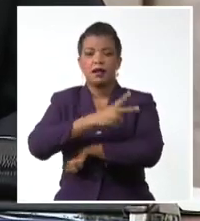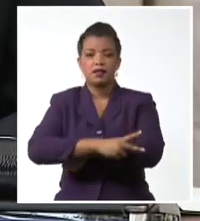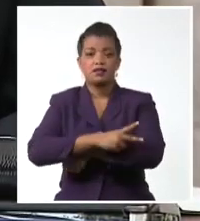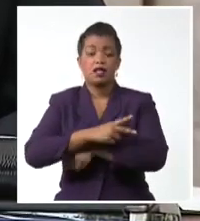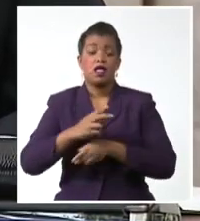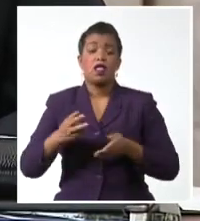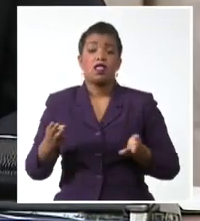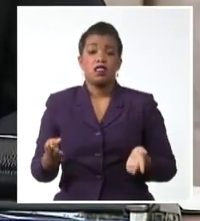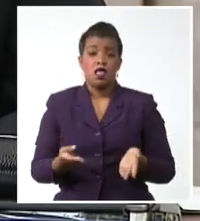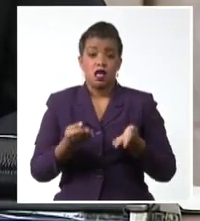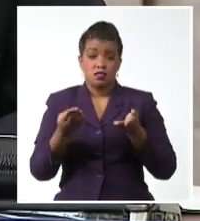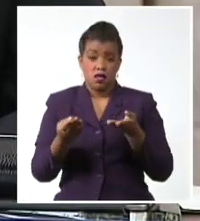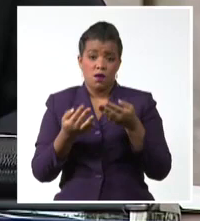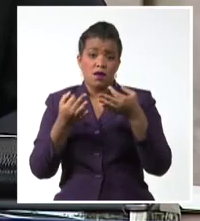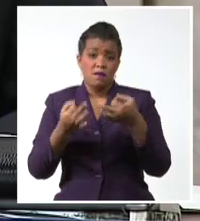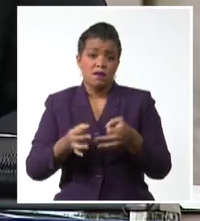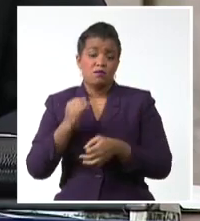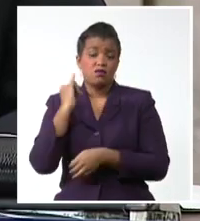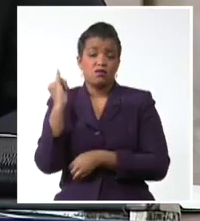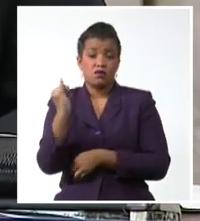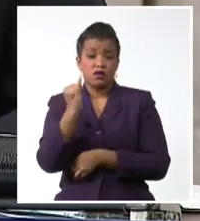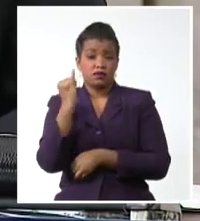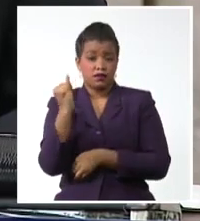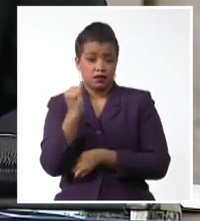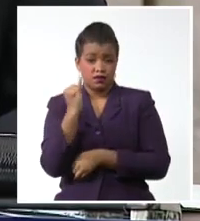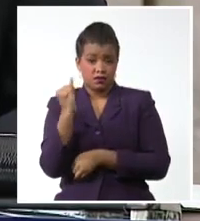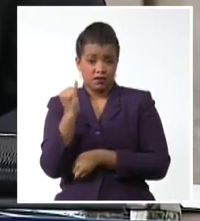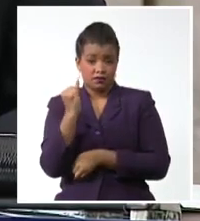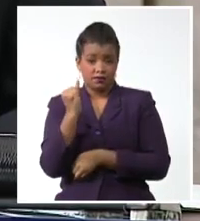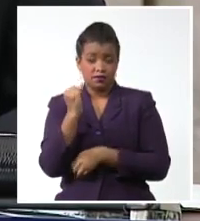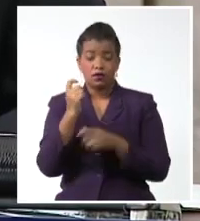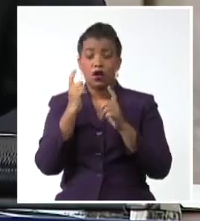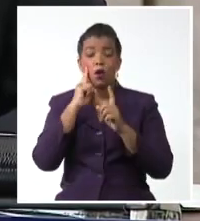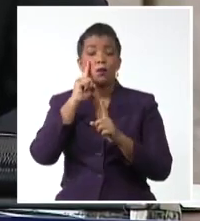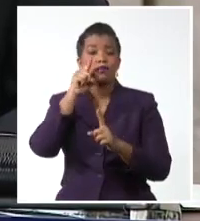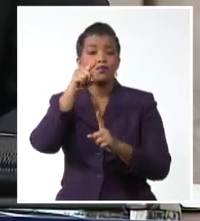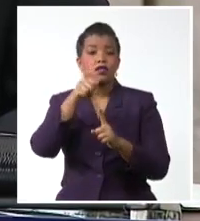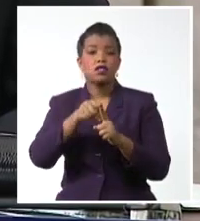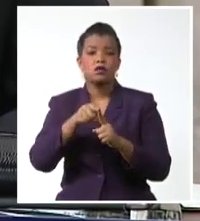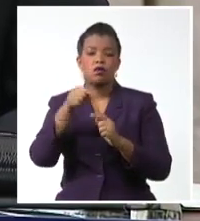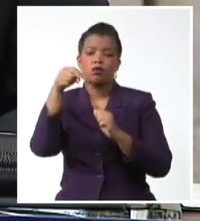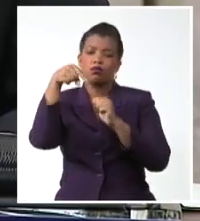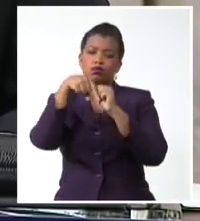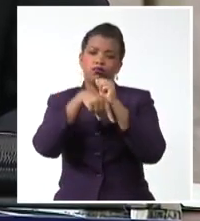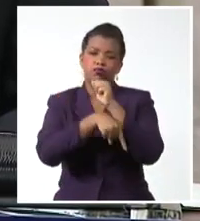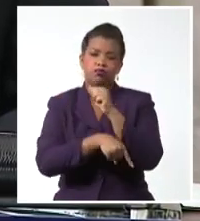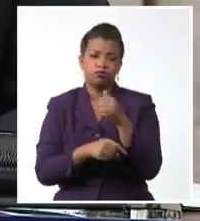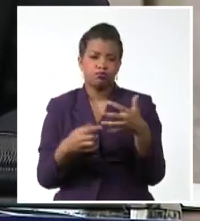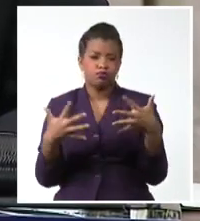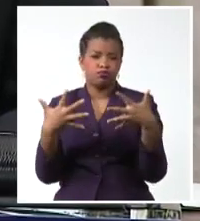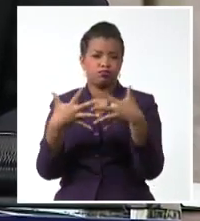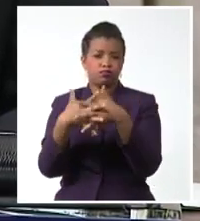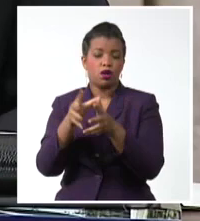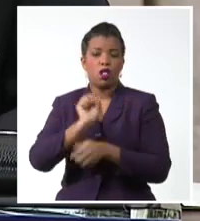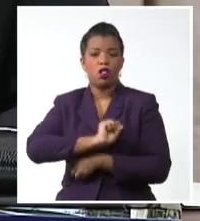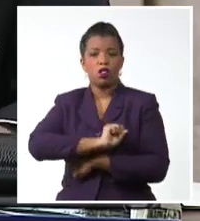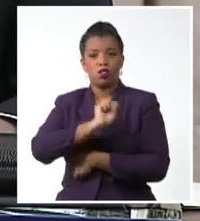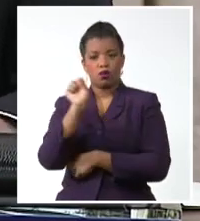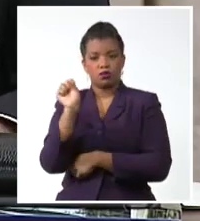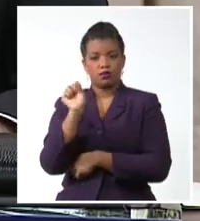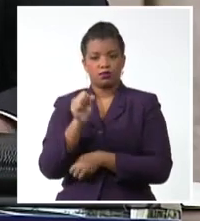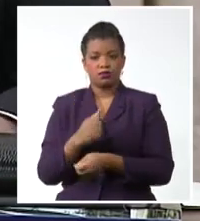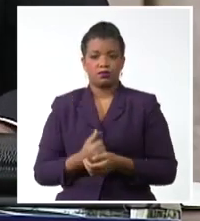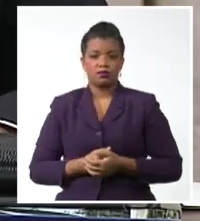a nivel regional e internacional en el interés de ampliar y profundizar los logros y superar las metas